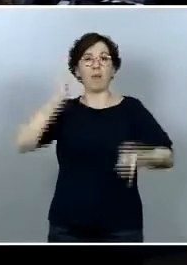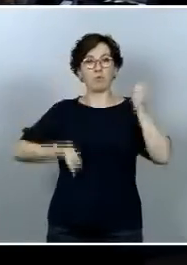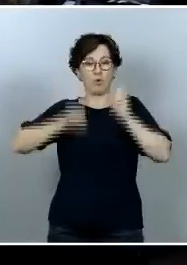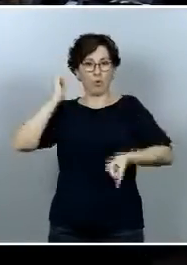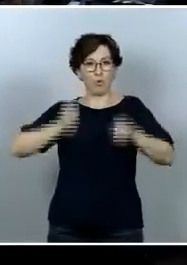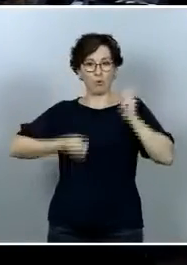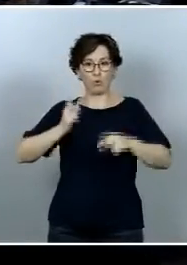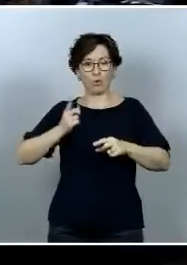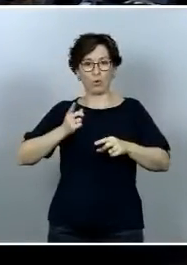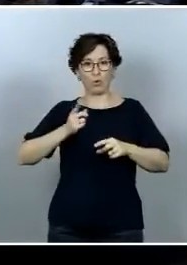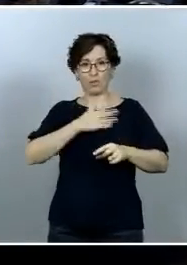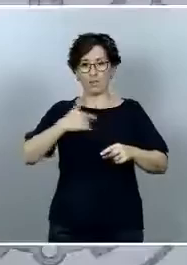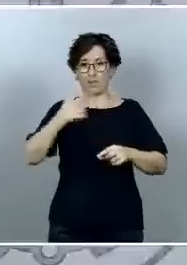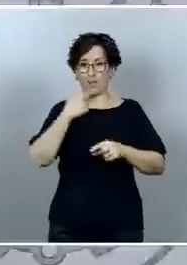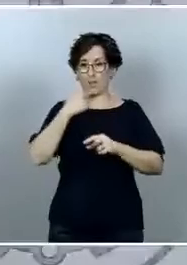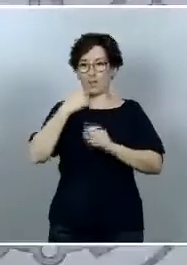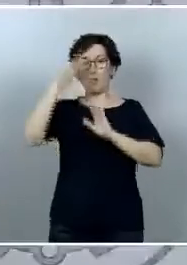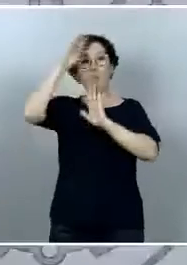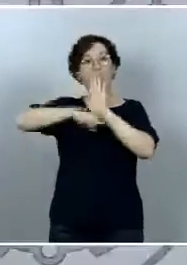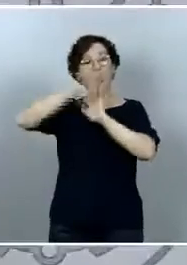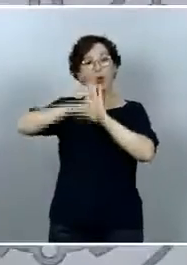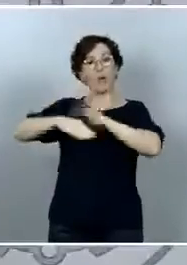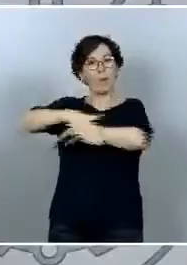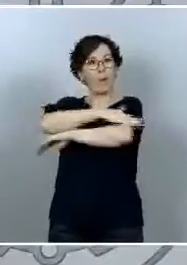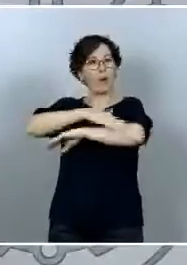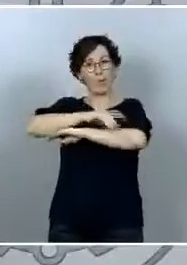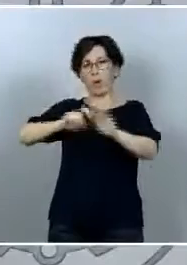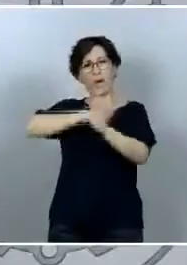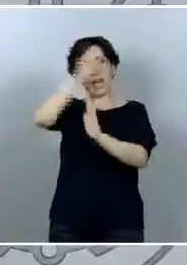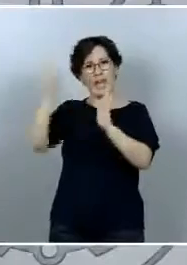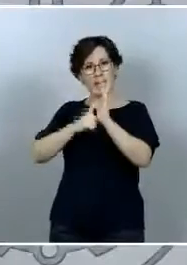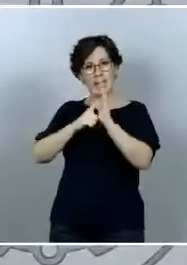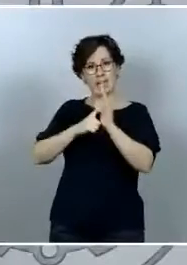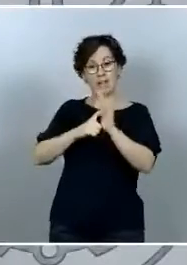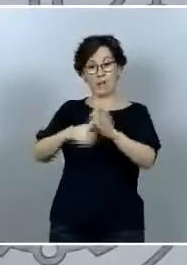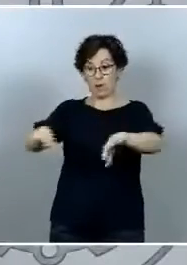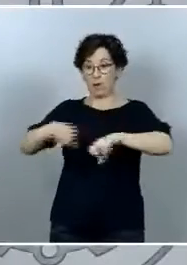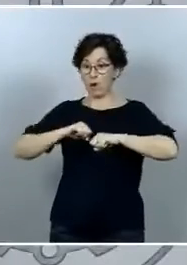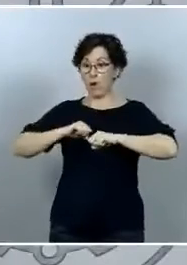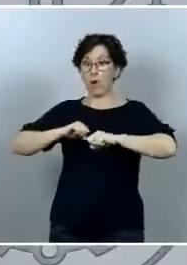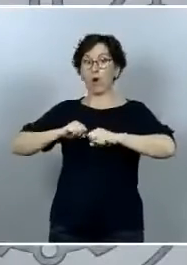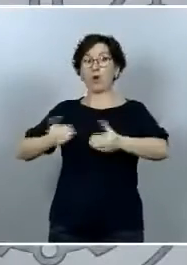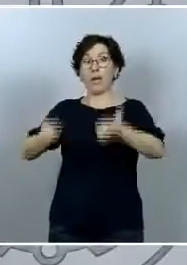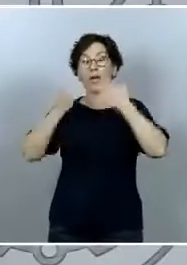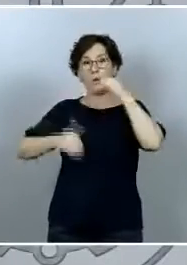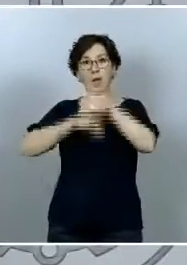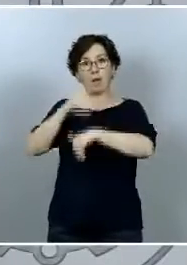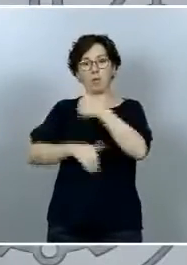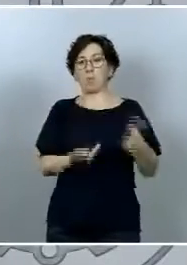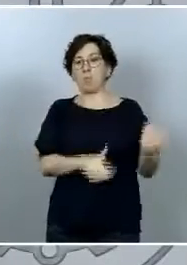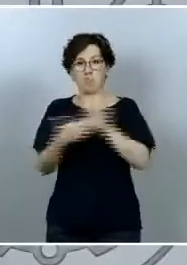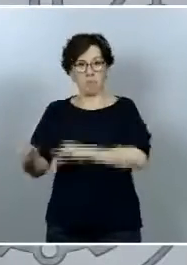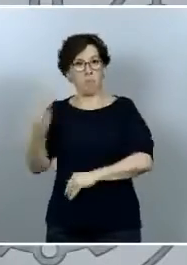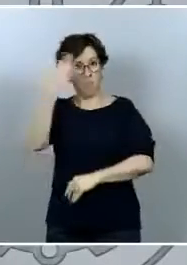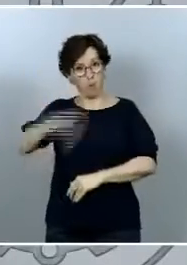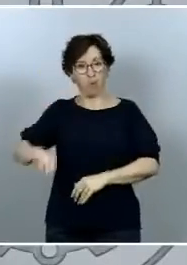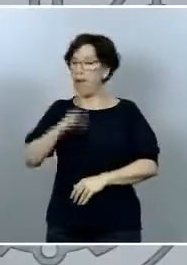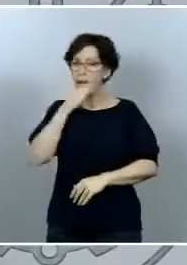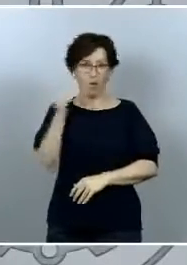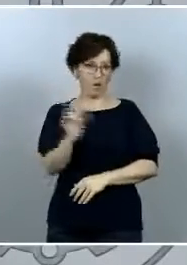íntegro de un programa de gobierno por parte de la fuerza vencedora en los comisios electorales ahora todos estamos obligados